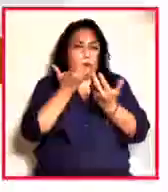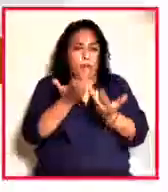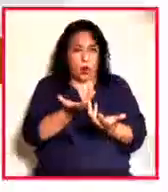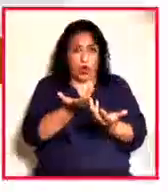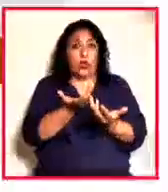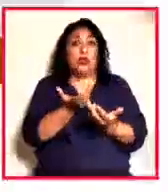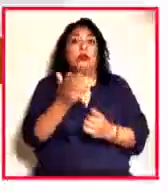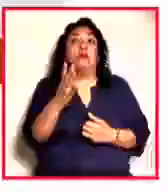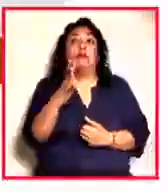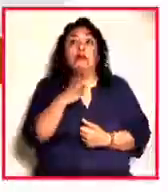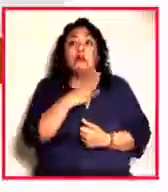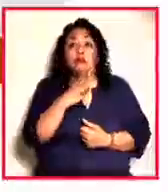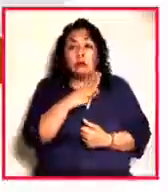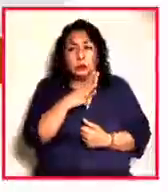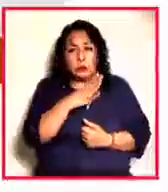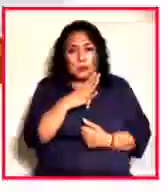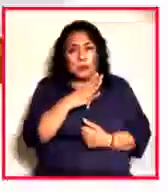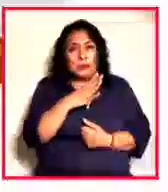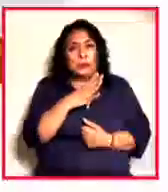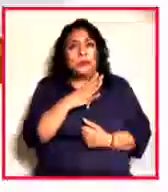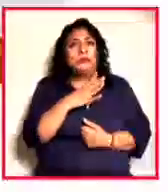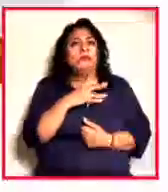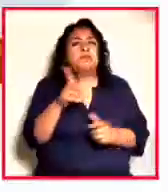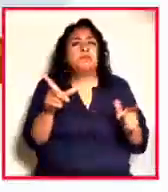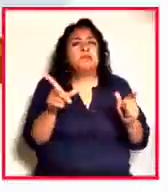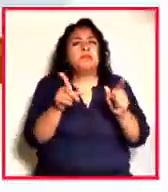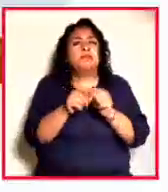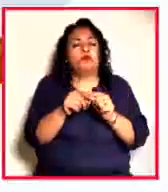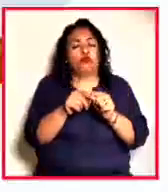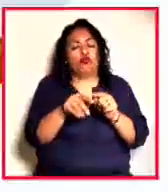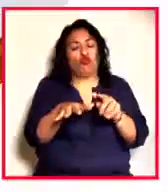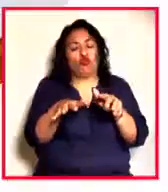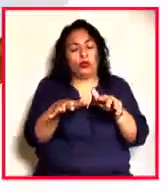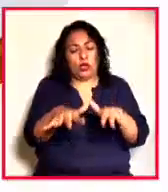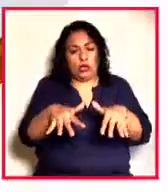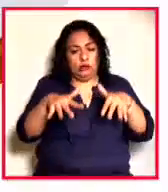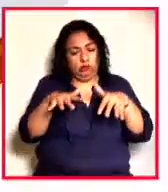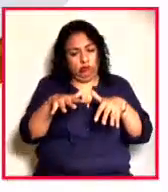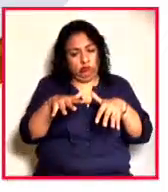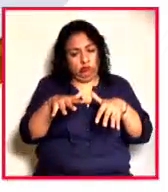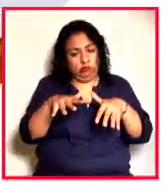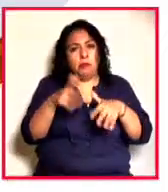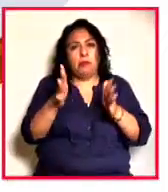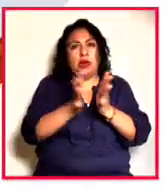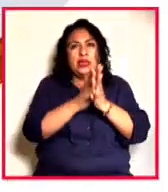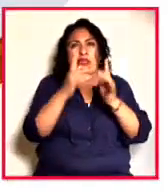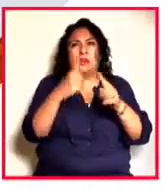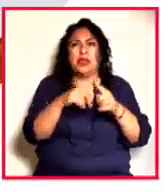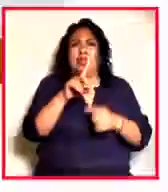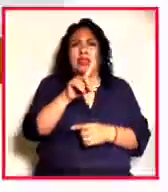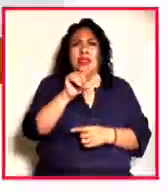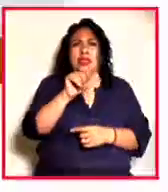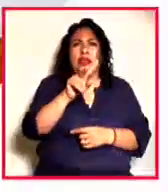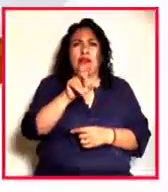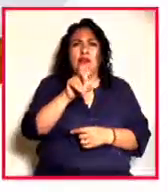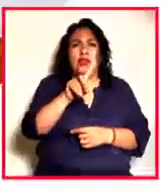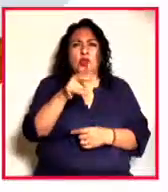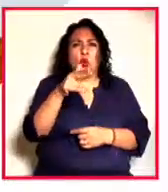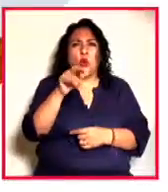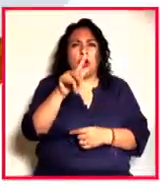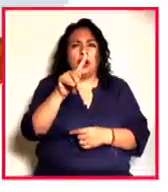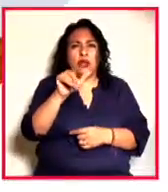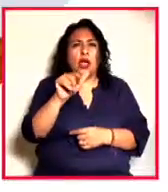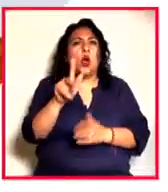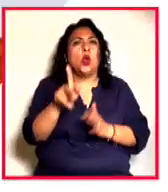Tendremos un breve acto solemne en el que participará el poeta David Huerta. Tendremos, de nuevo, una mesa